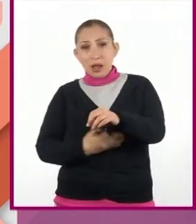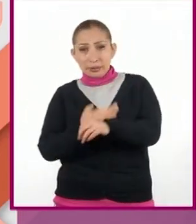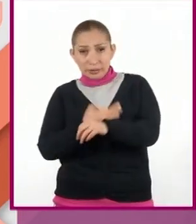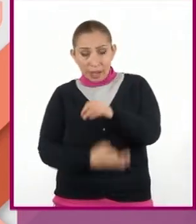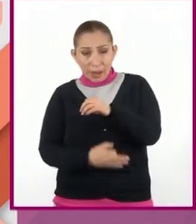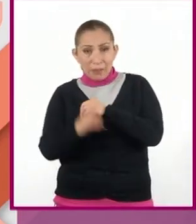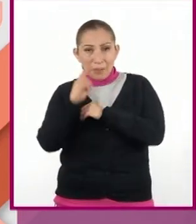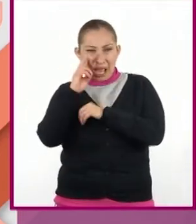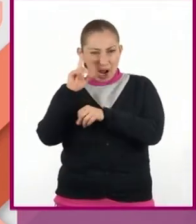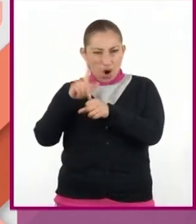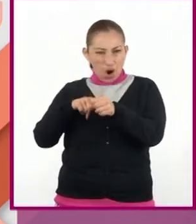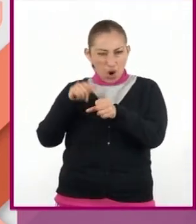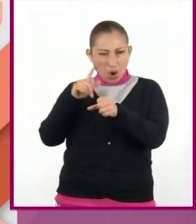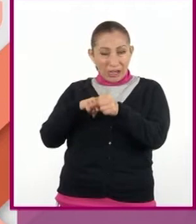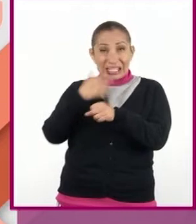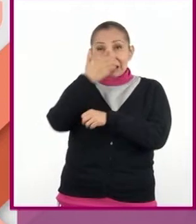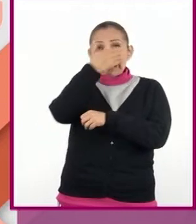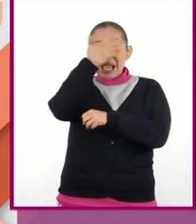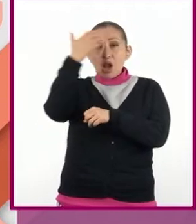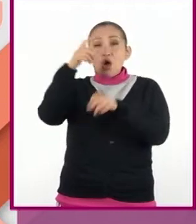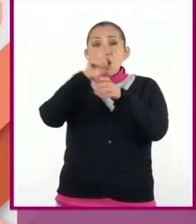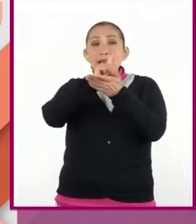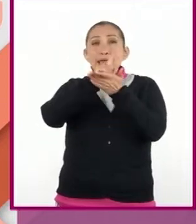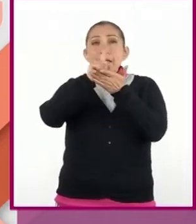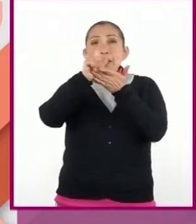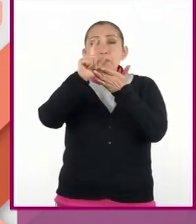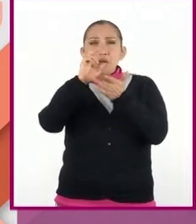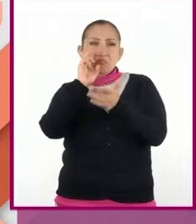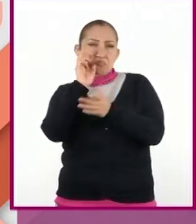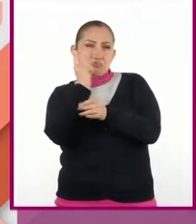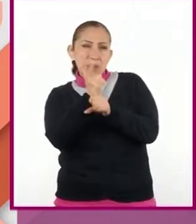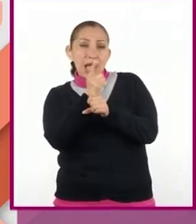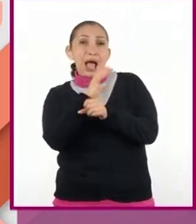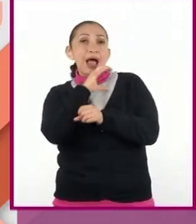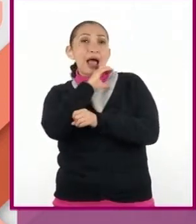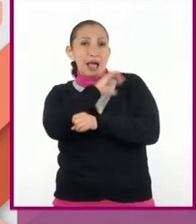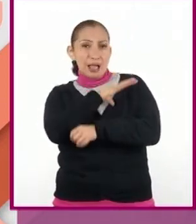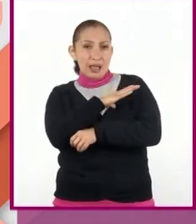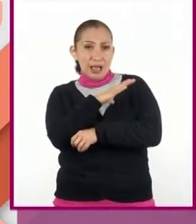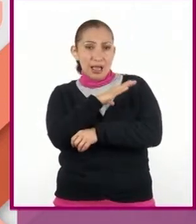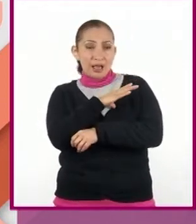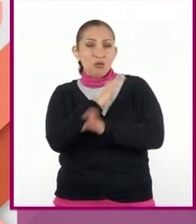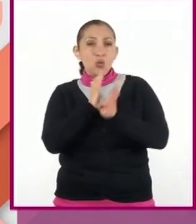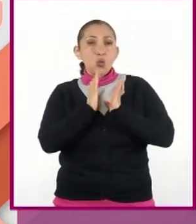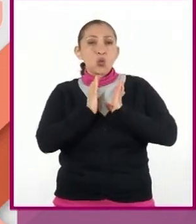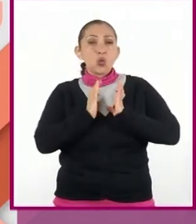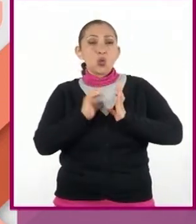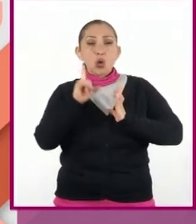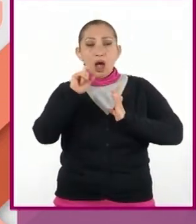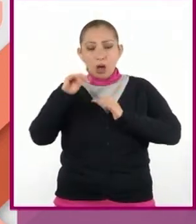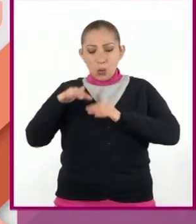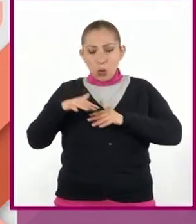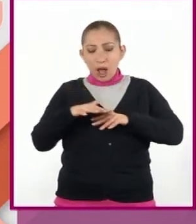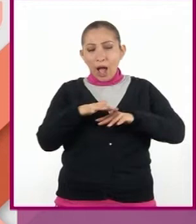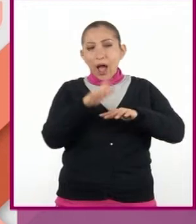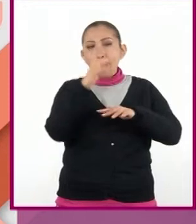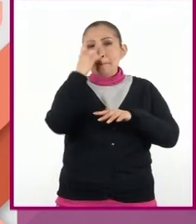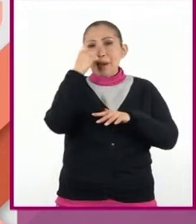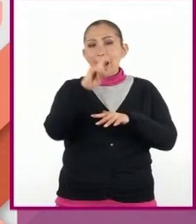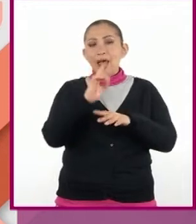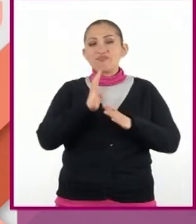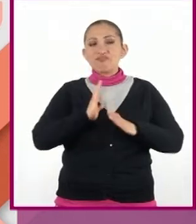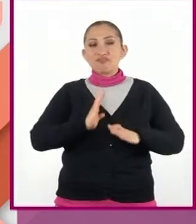Por las tonalidades y el cielo despejado, podríamos decir que hace calor y la tranquilidad del agua invita a relajarse.